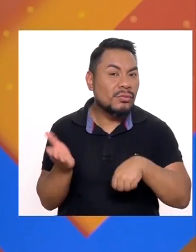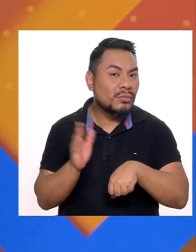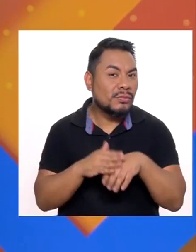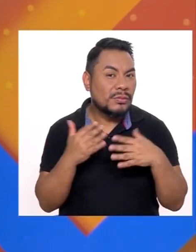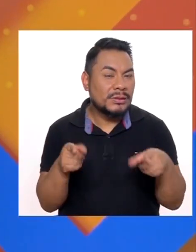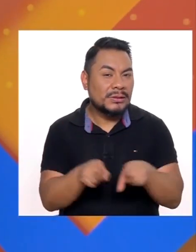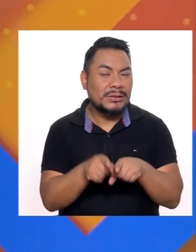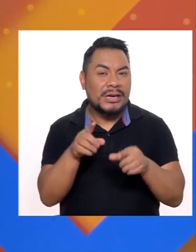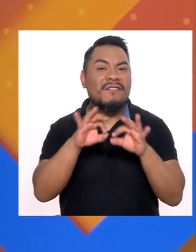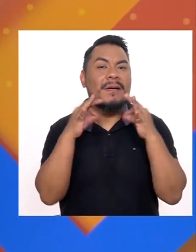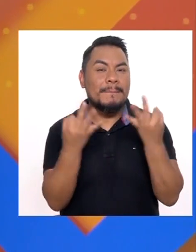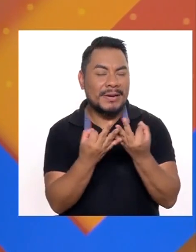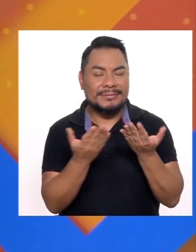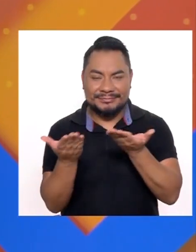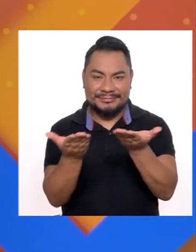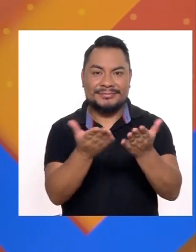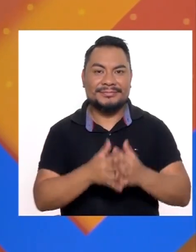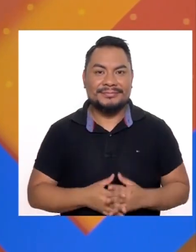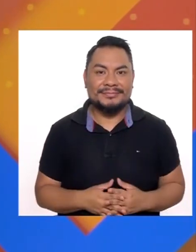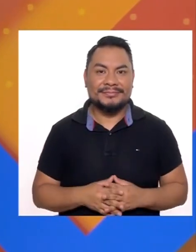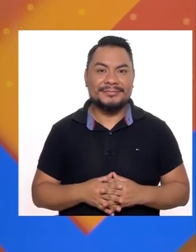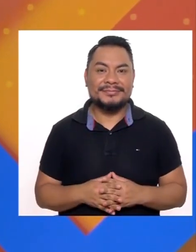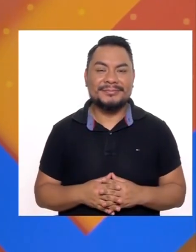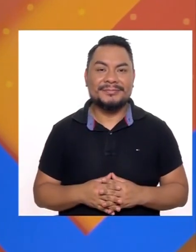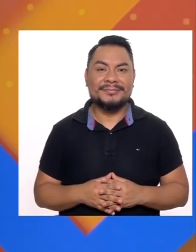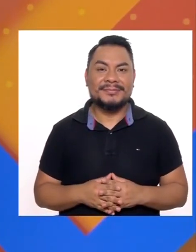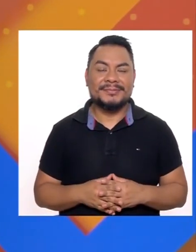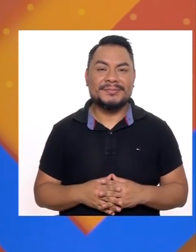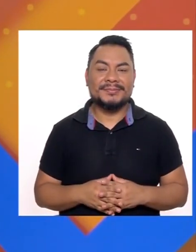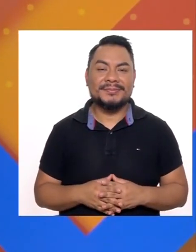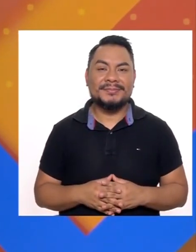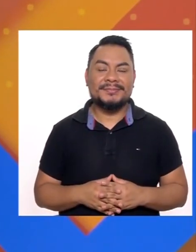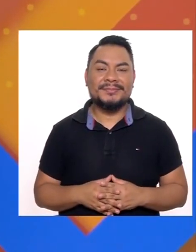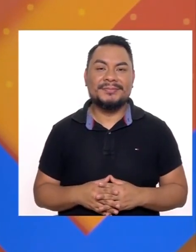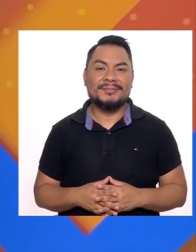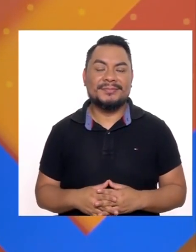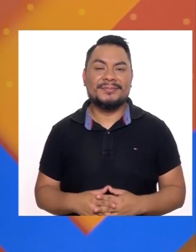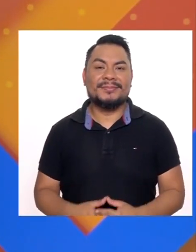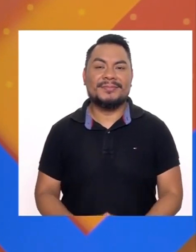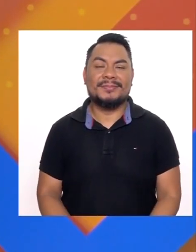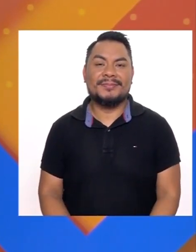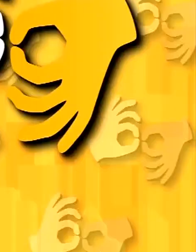Y aprenderemos Más palabras Acerca del entorno Familiar Adelante con la secuencia